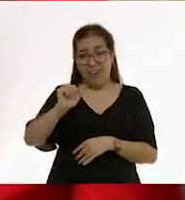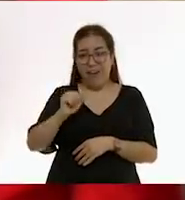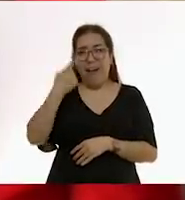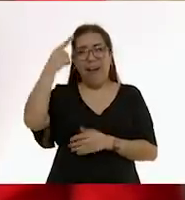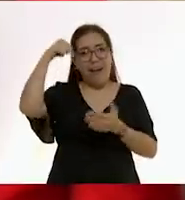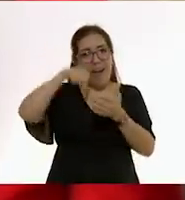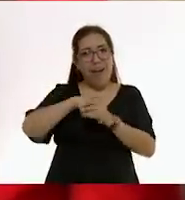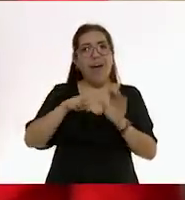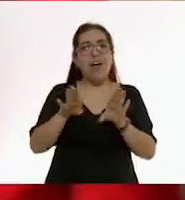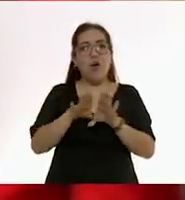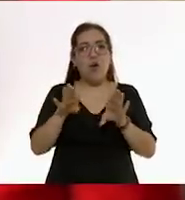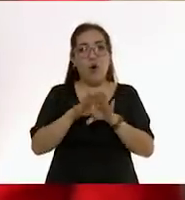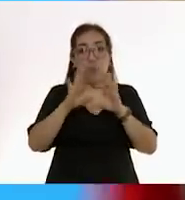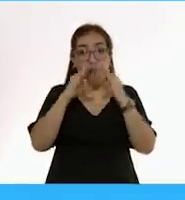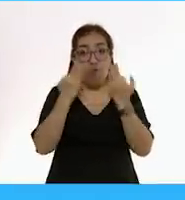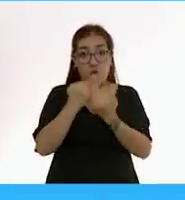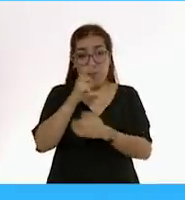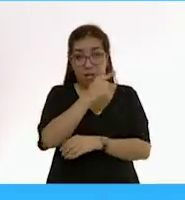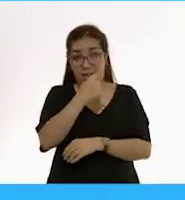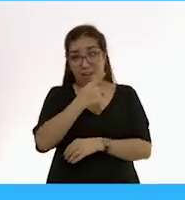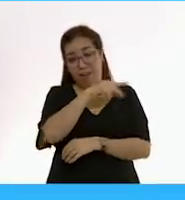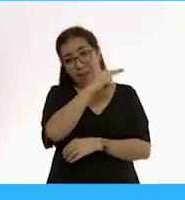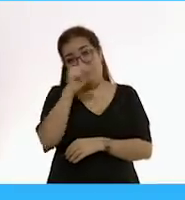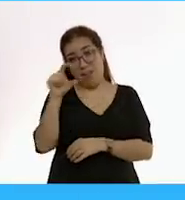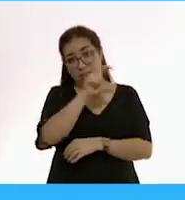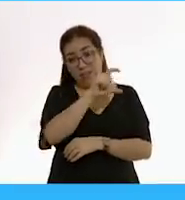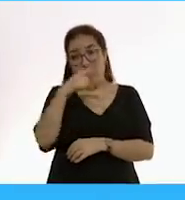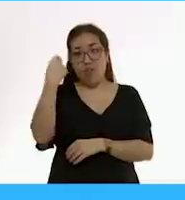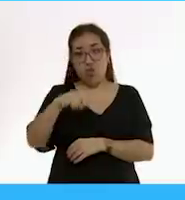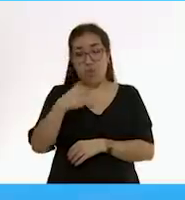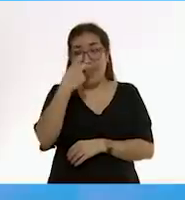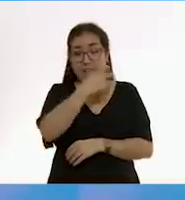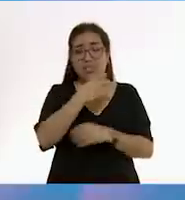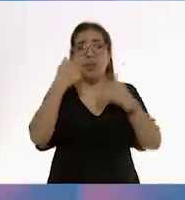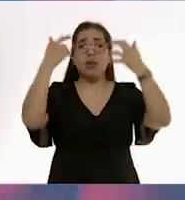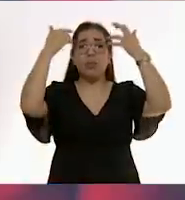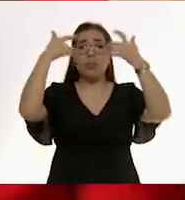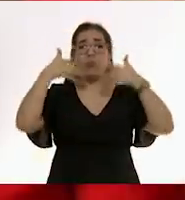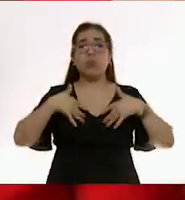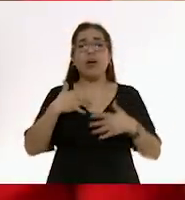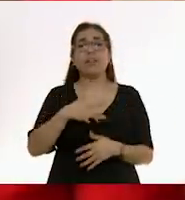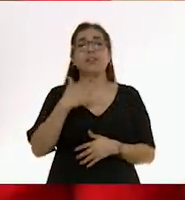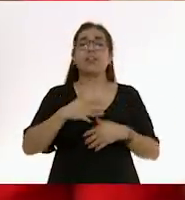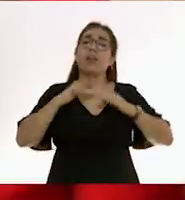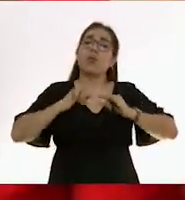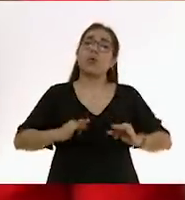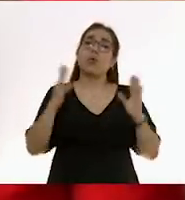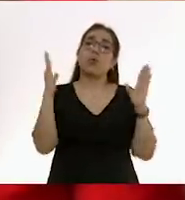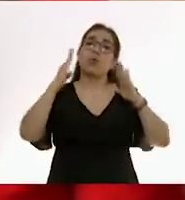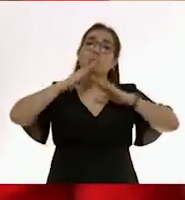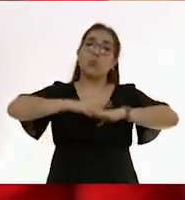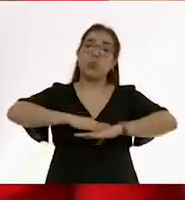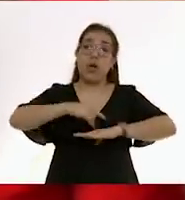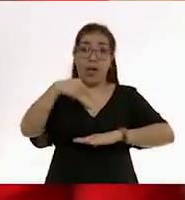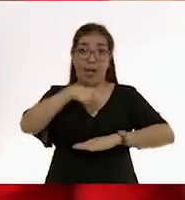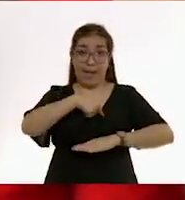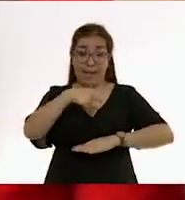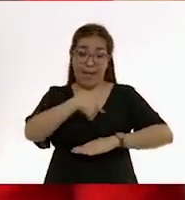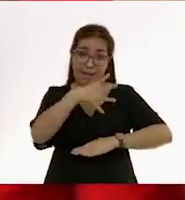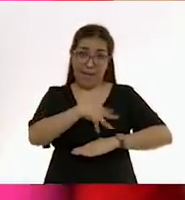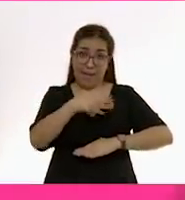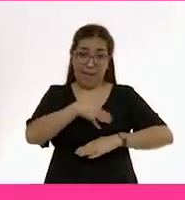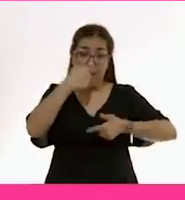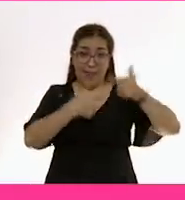es una hormona que relaja, es un neurotransmisor relajante. La leche materna tiene altas dosis de oxitocina. Eso quiere decir